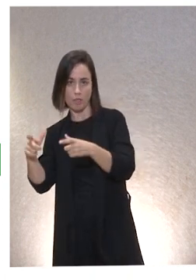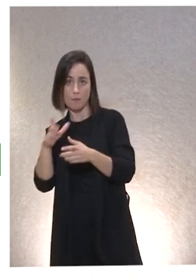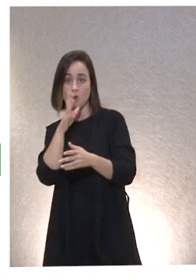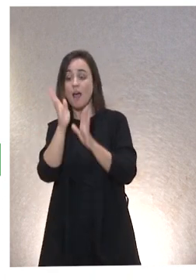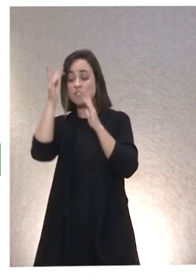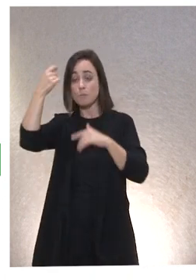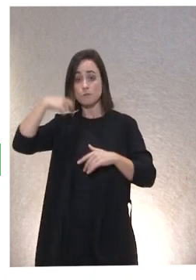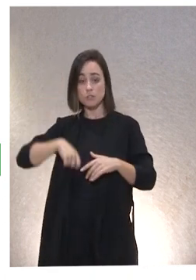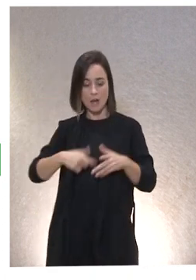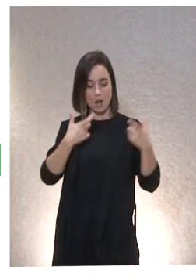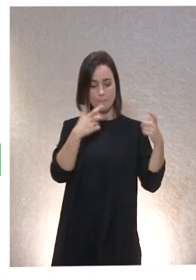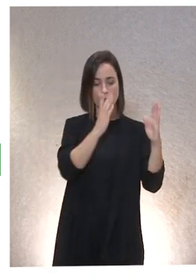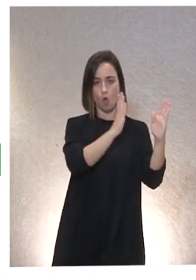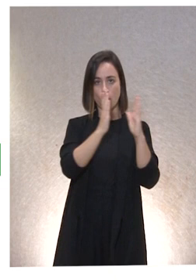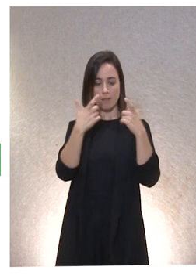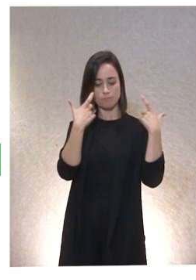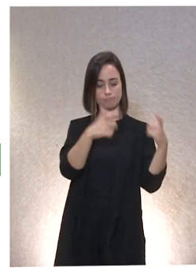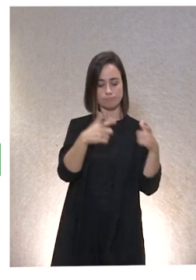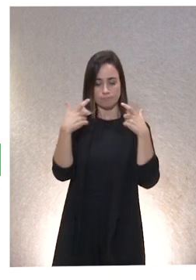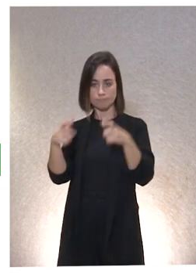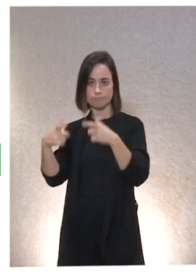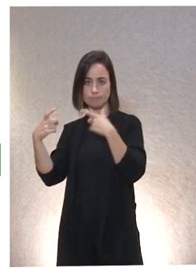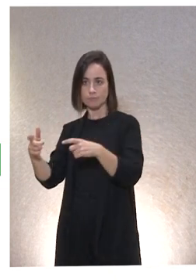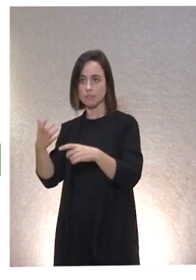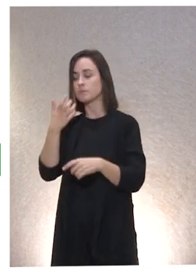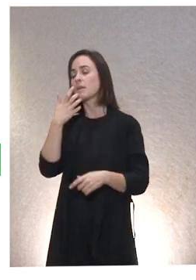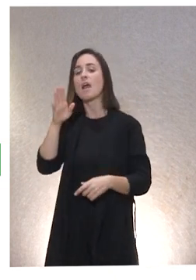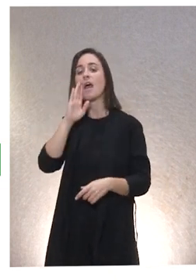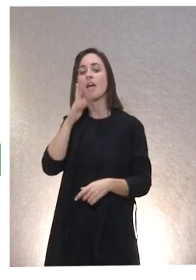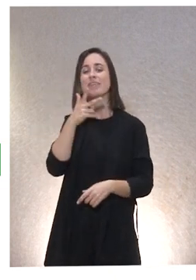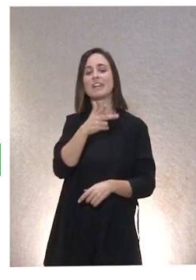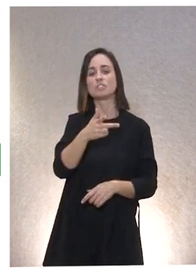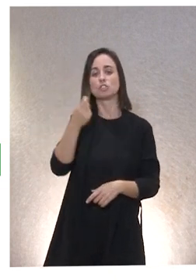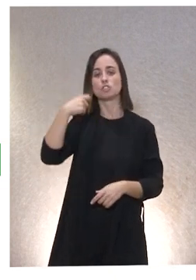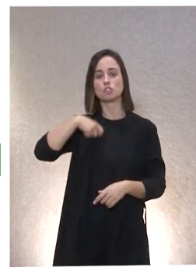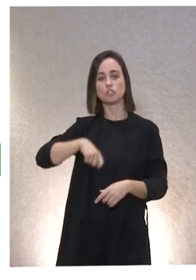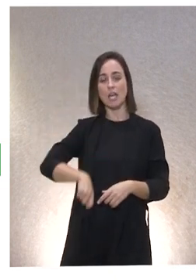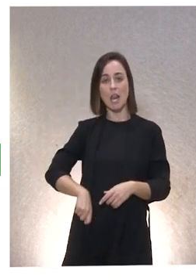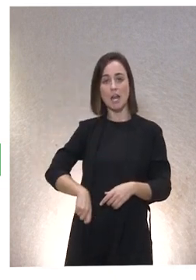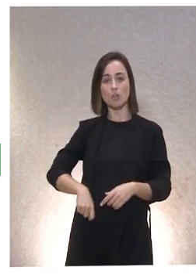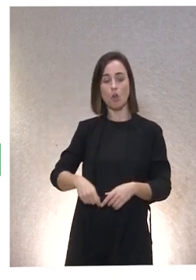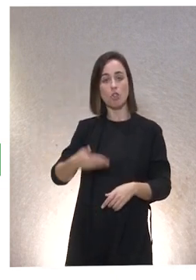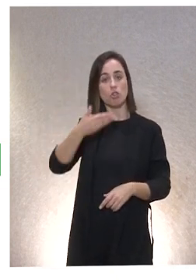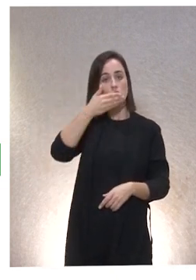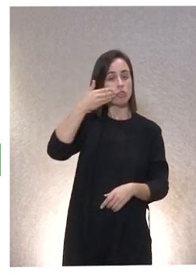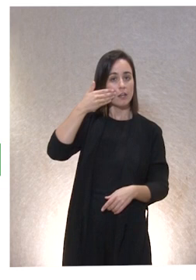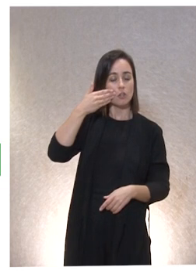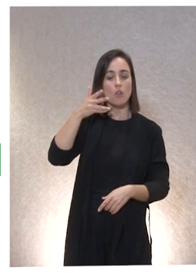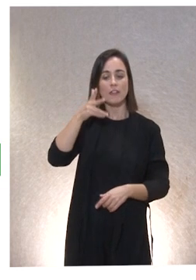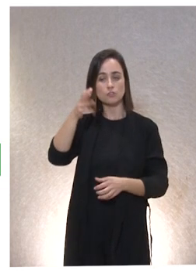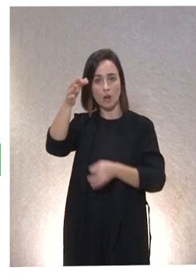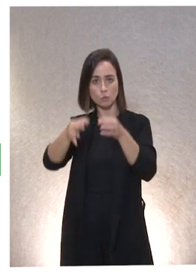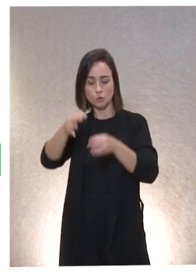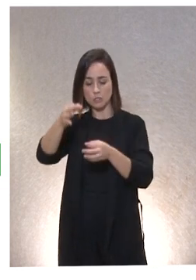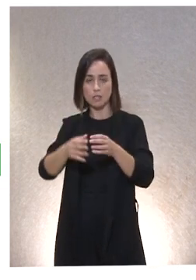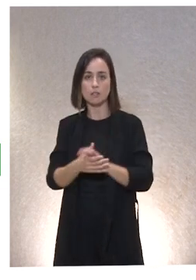que es concretamente el derecho al salario digno, que en el contexto de la justicia, que aquí no estamos abordando todo,